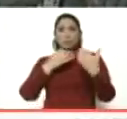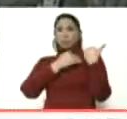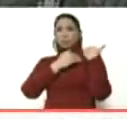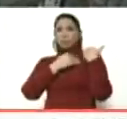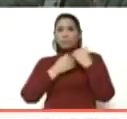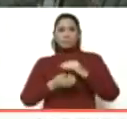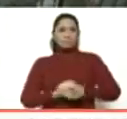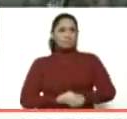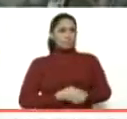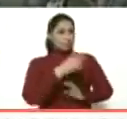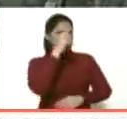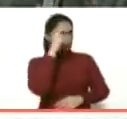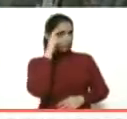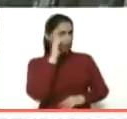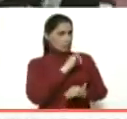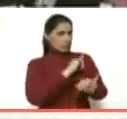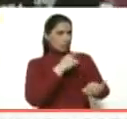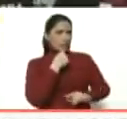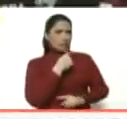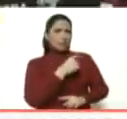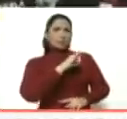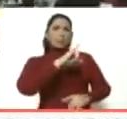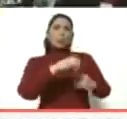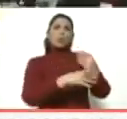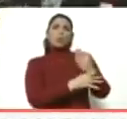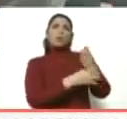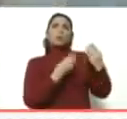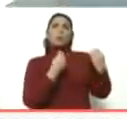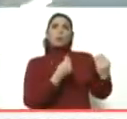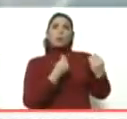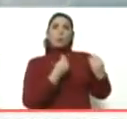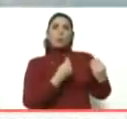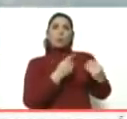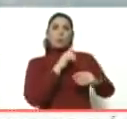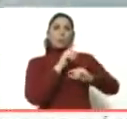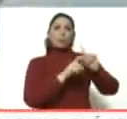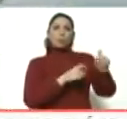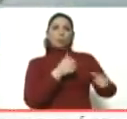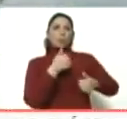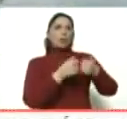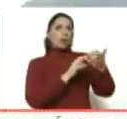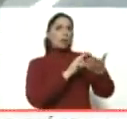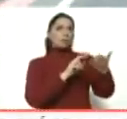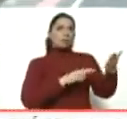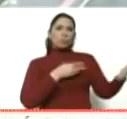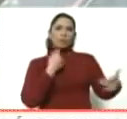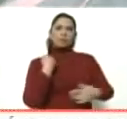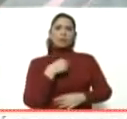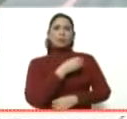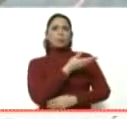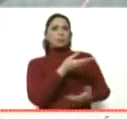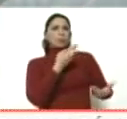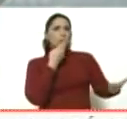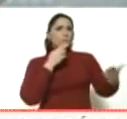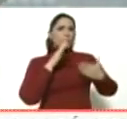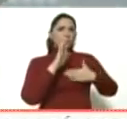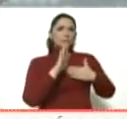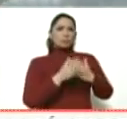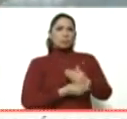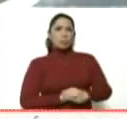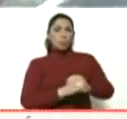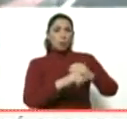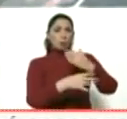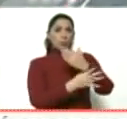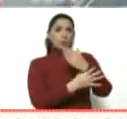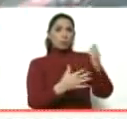Canciller, ya que Espinosa menciona al señor Guaidó, si quisiera preguntarle, ¿qué lectura tienen ustedes del compromiso de Juan